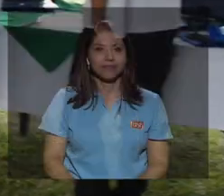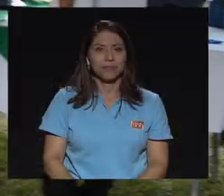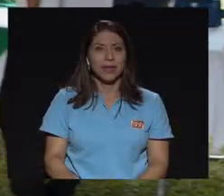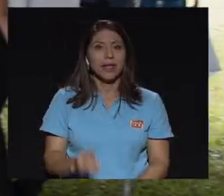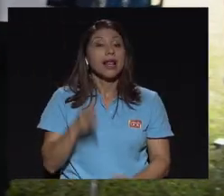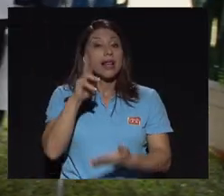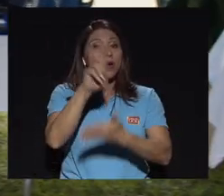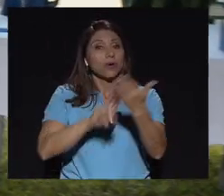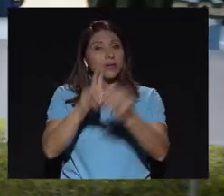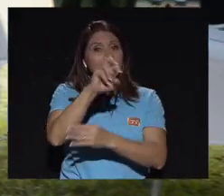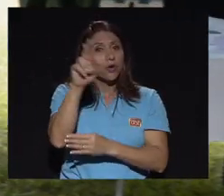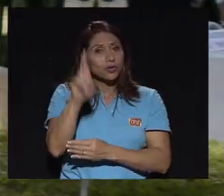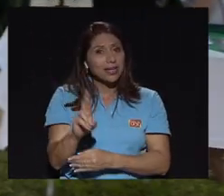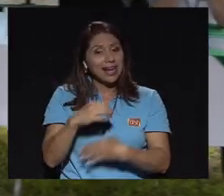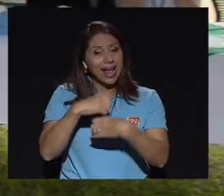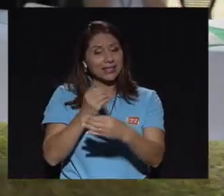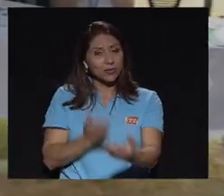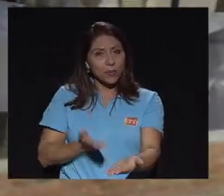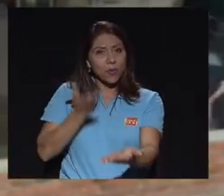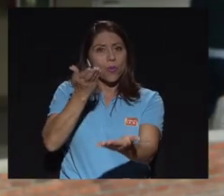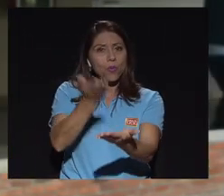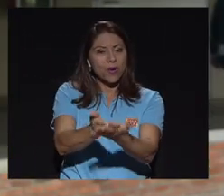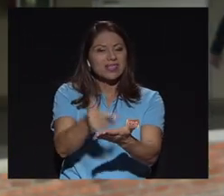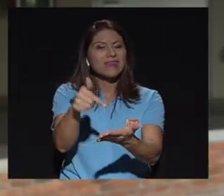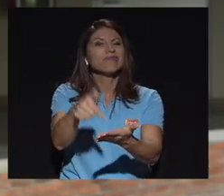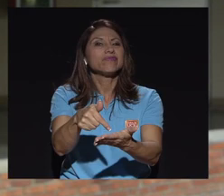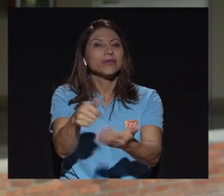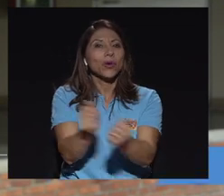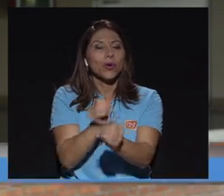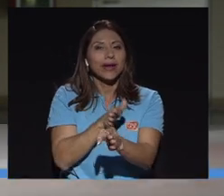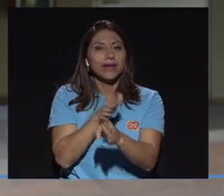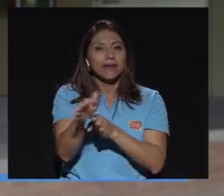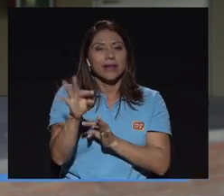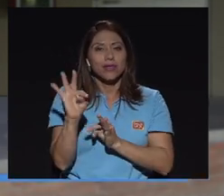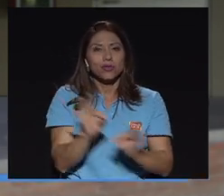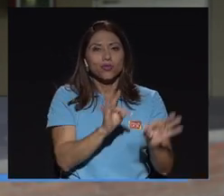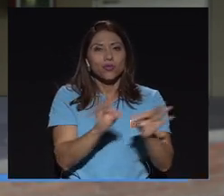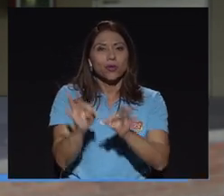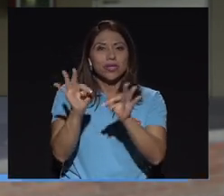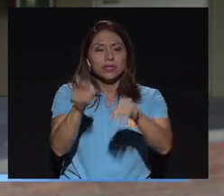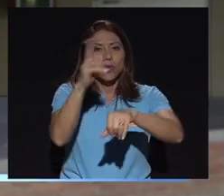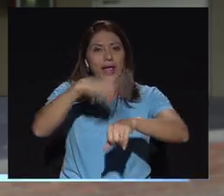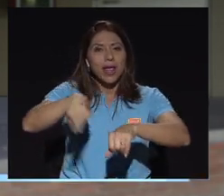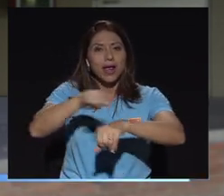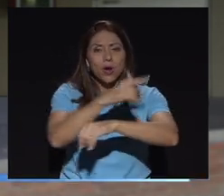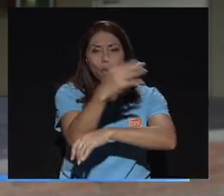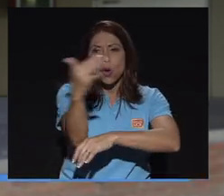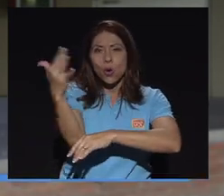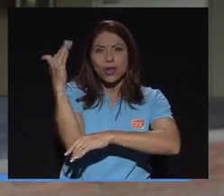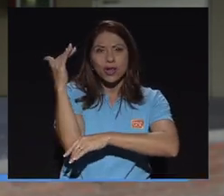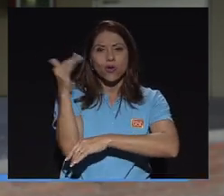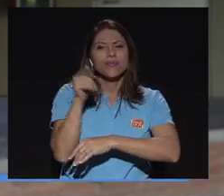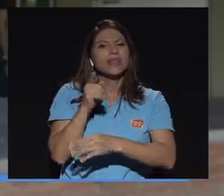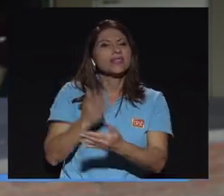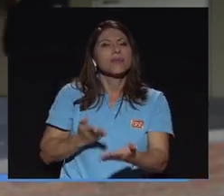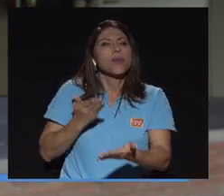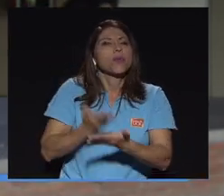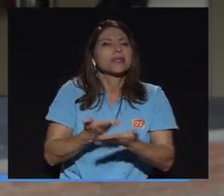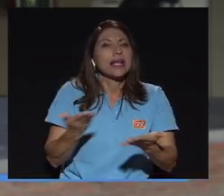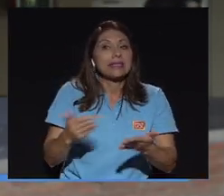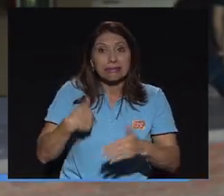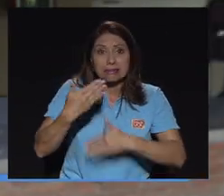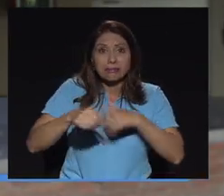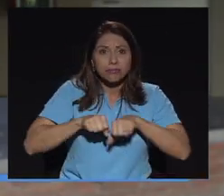La propuesta que hace la Universidad de Costa Rica con la carrera de turismo ecológico es un profesional que puede